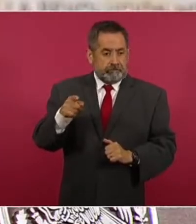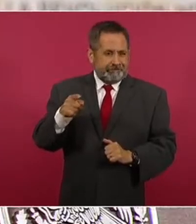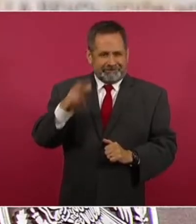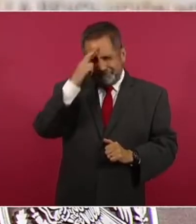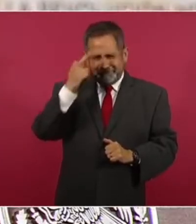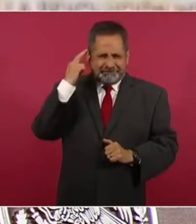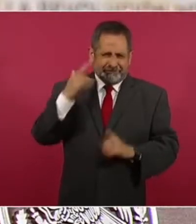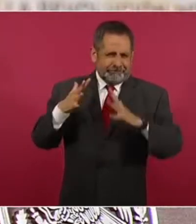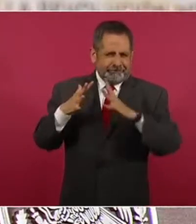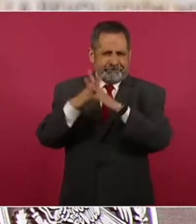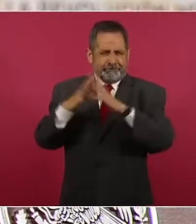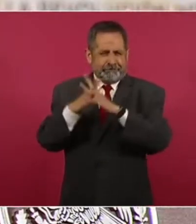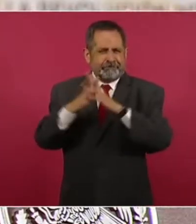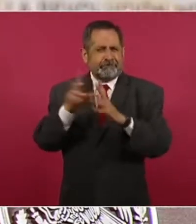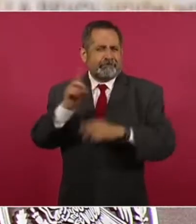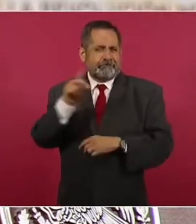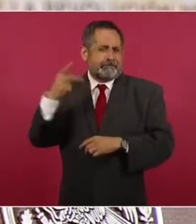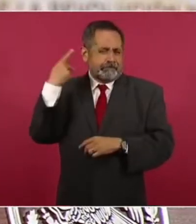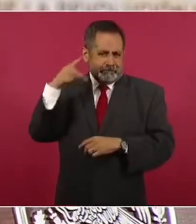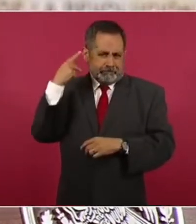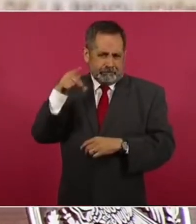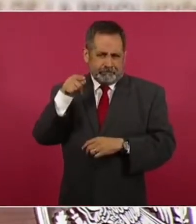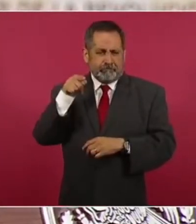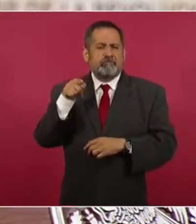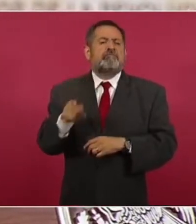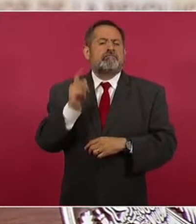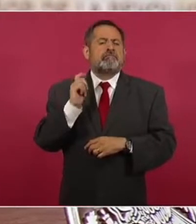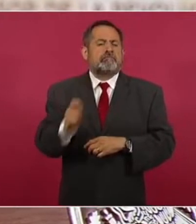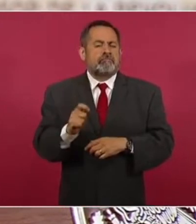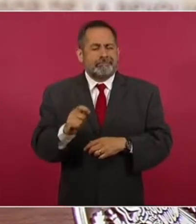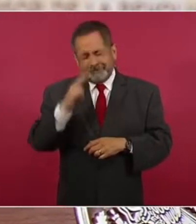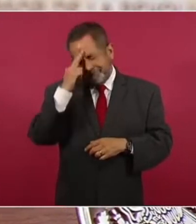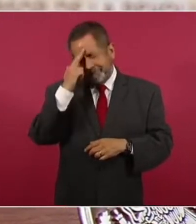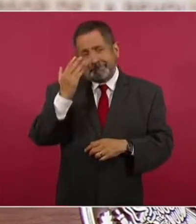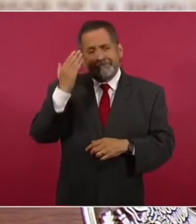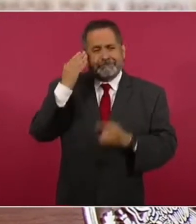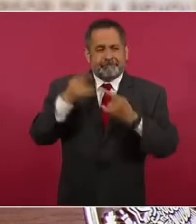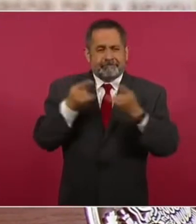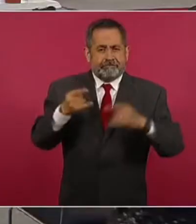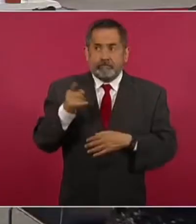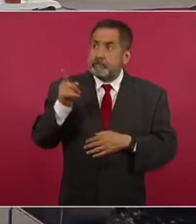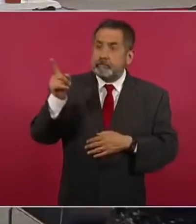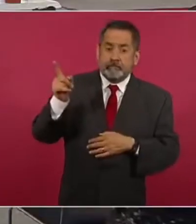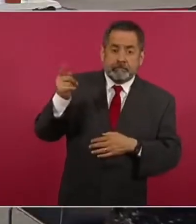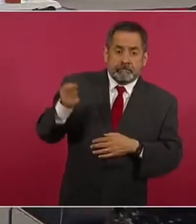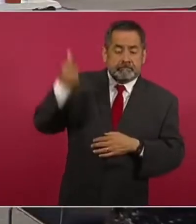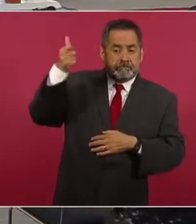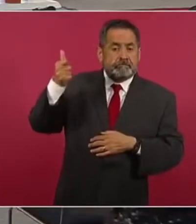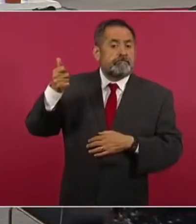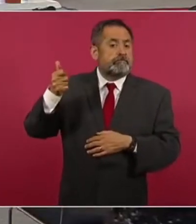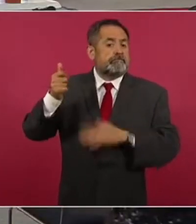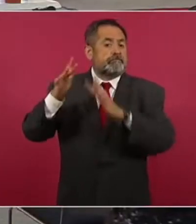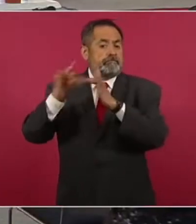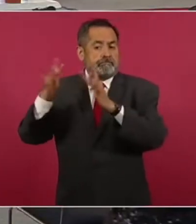rechazar la primera incursión del ejército